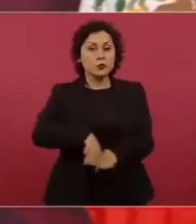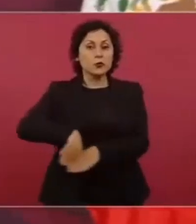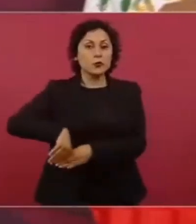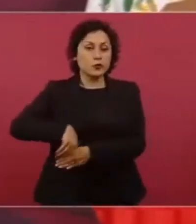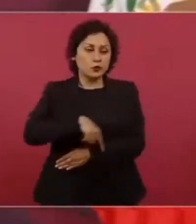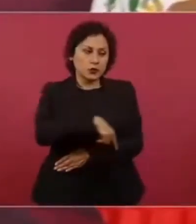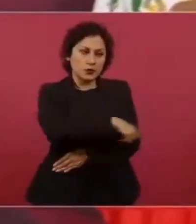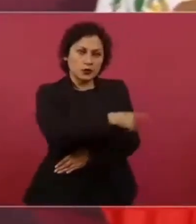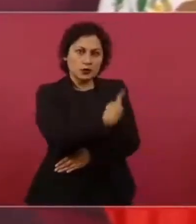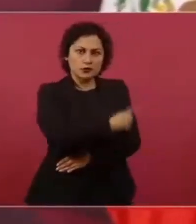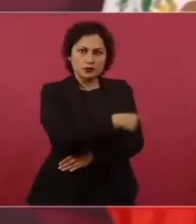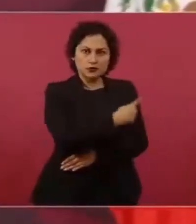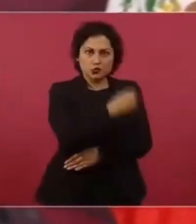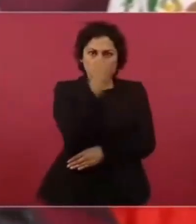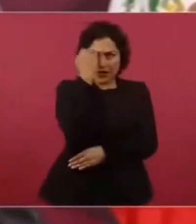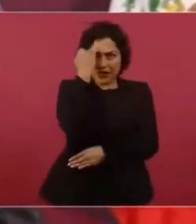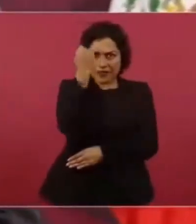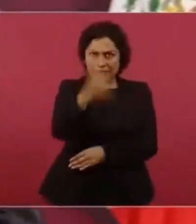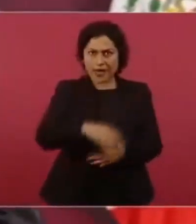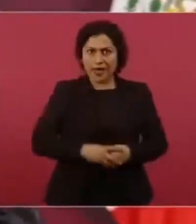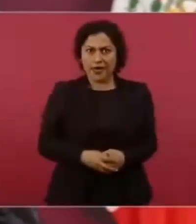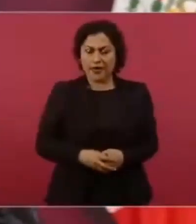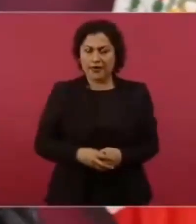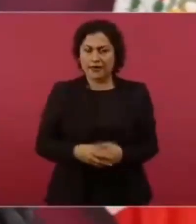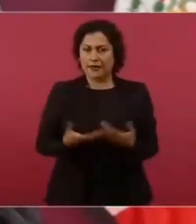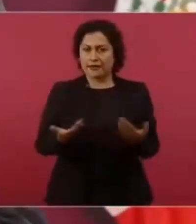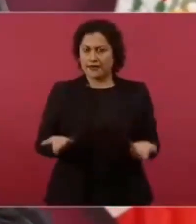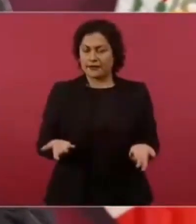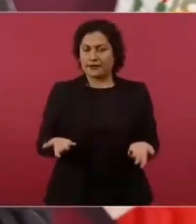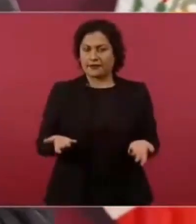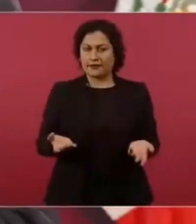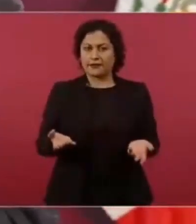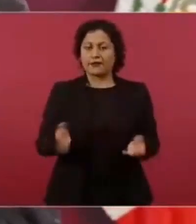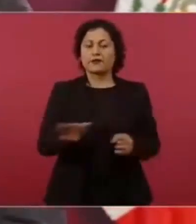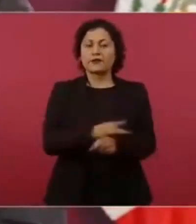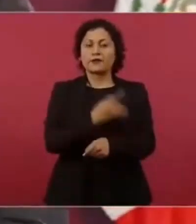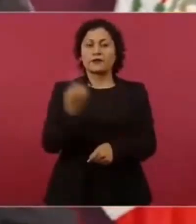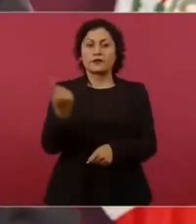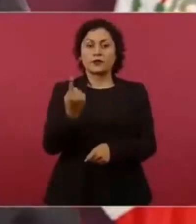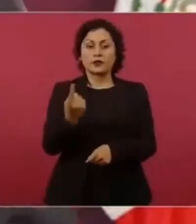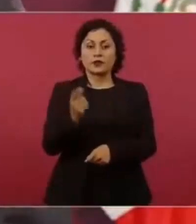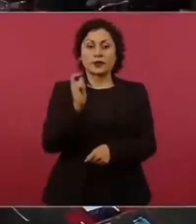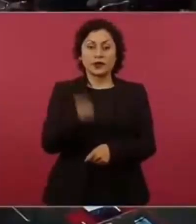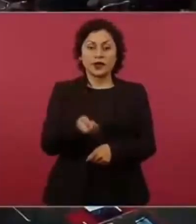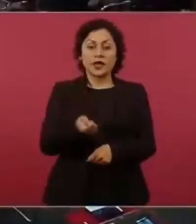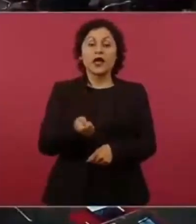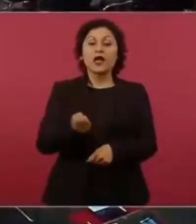estaba destinado a servir al pueblo.